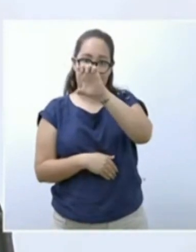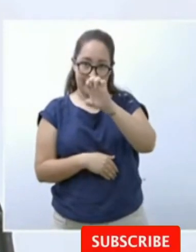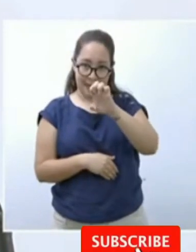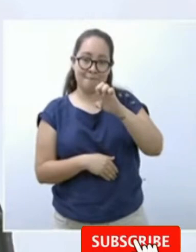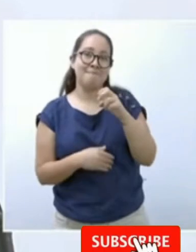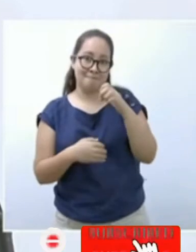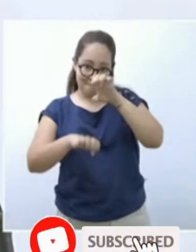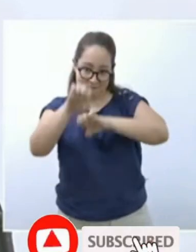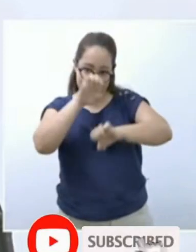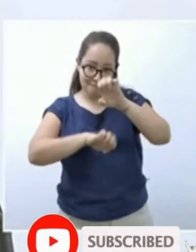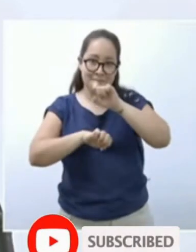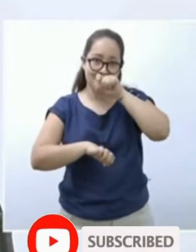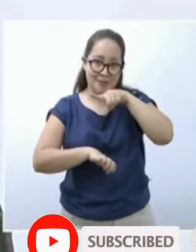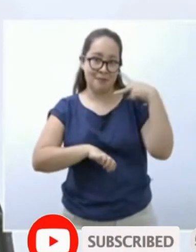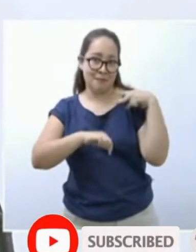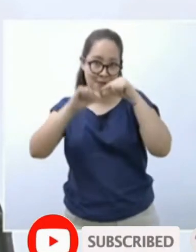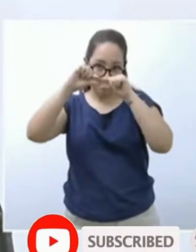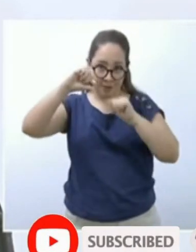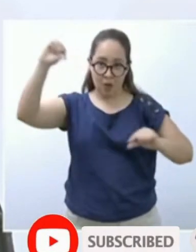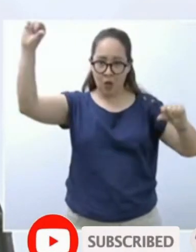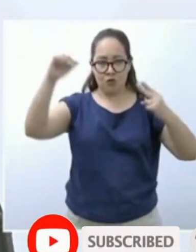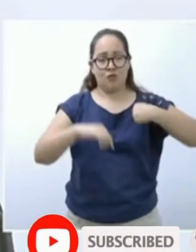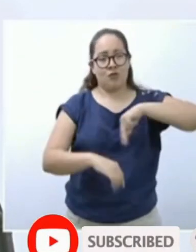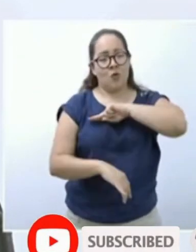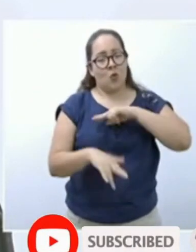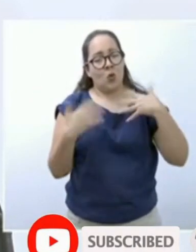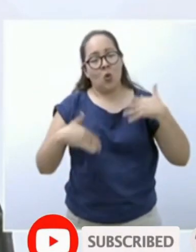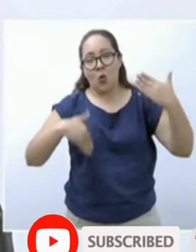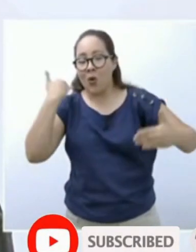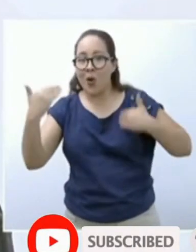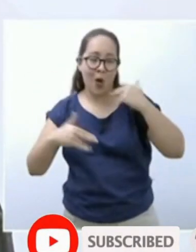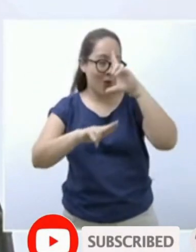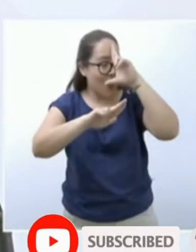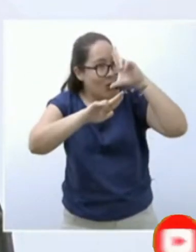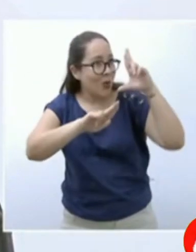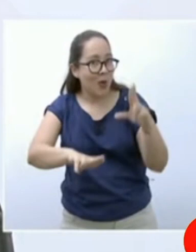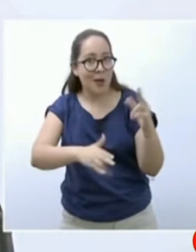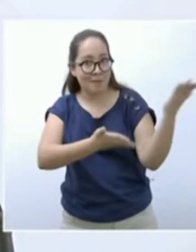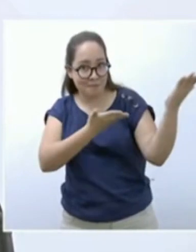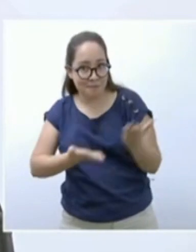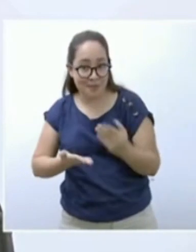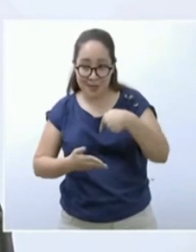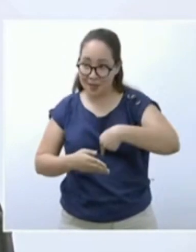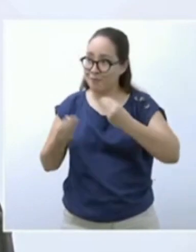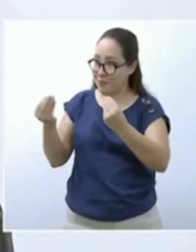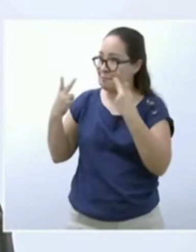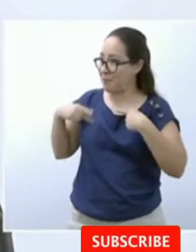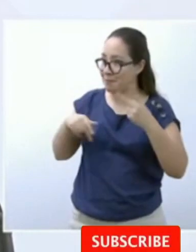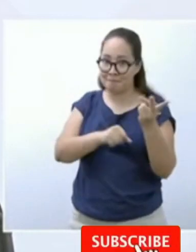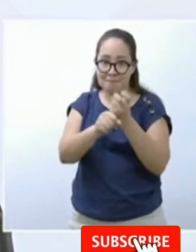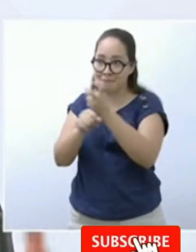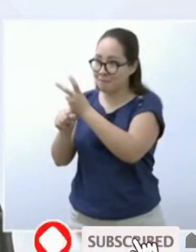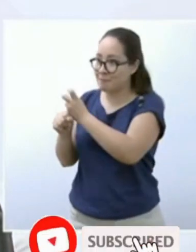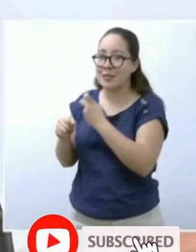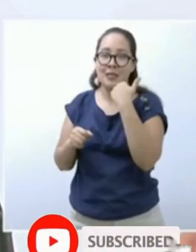contentos y honrados con su presencia. Tenemos aquí muchos invitados. Quiero primero dar la bienvenida a todos